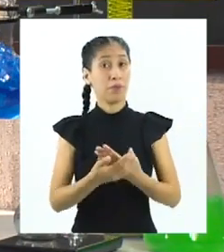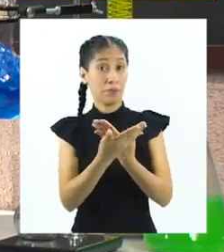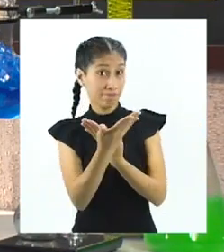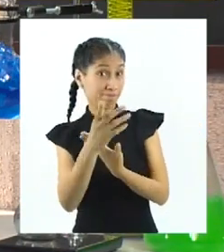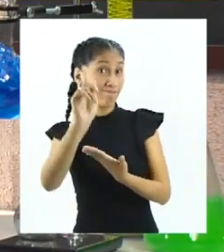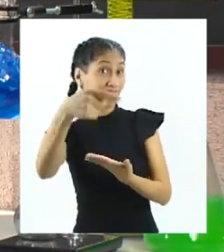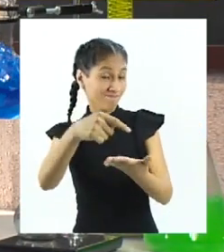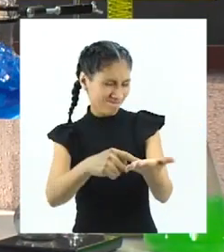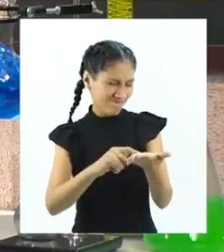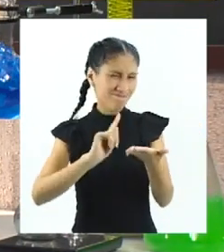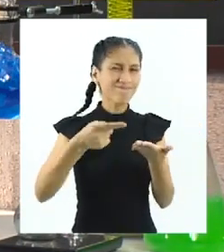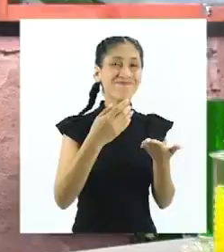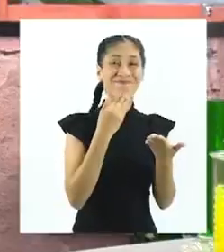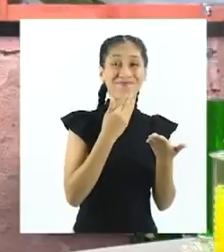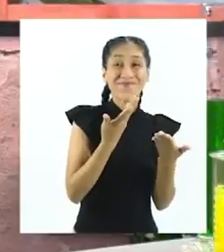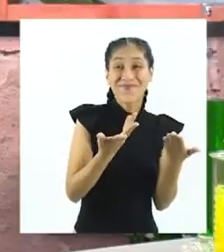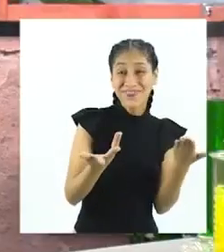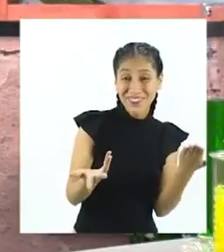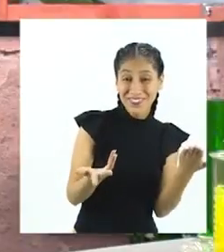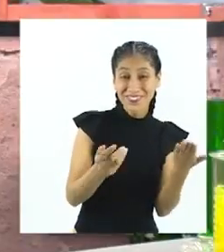chicos de la pre se comunica primero.